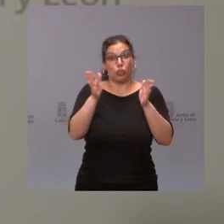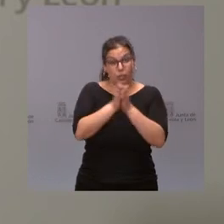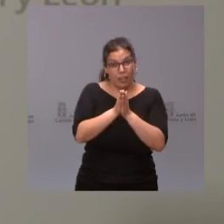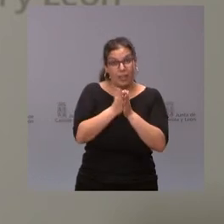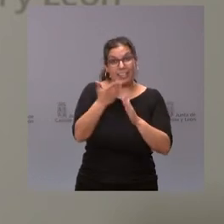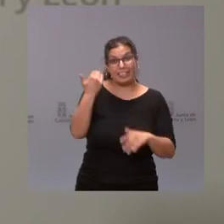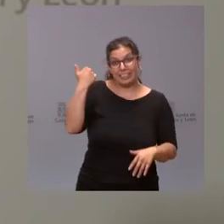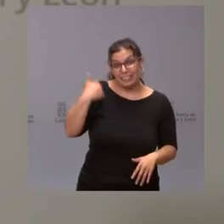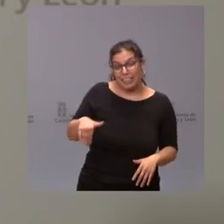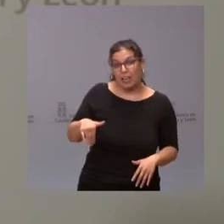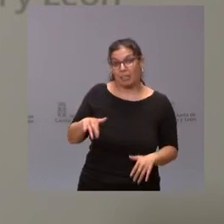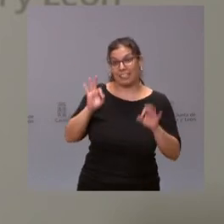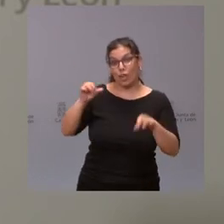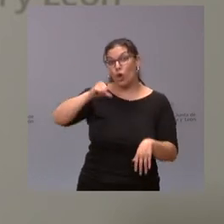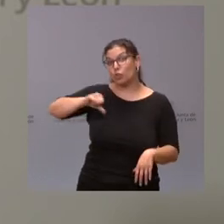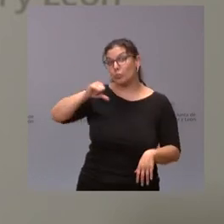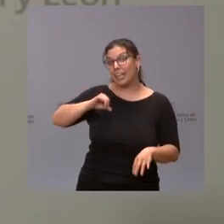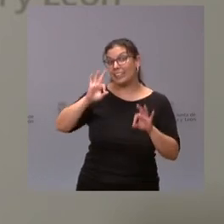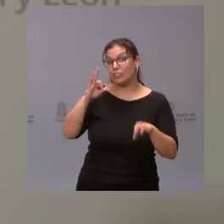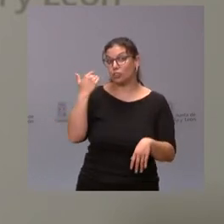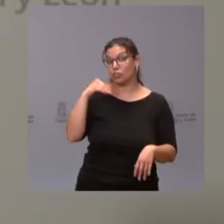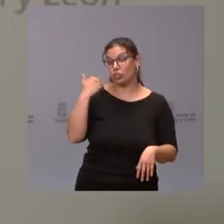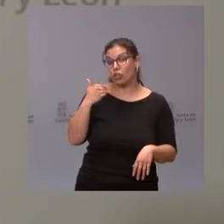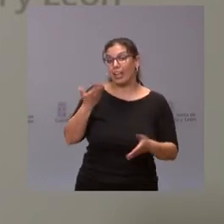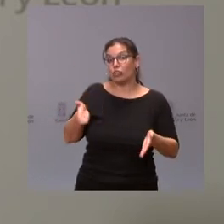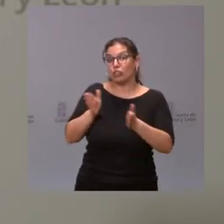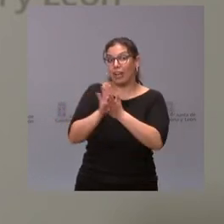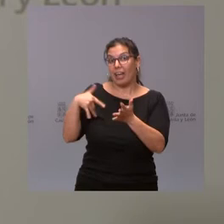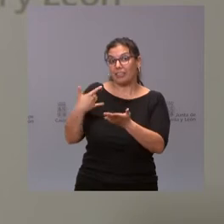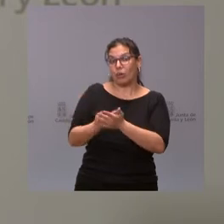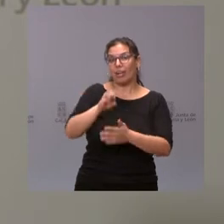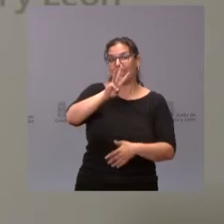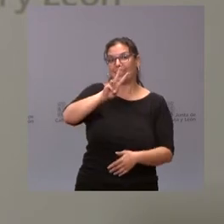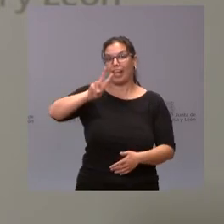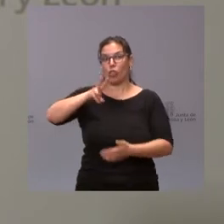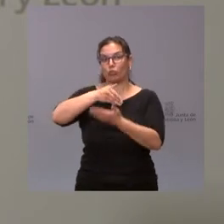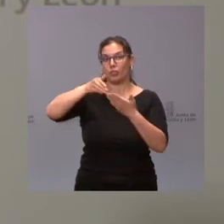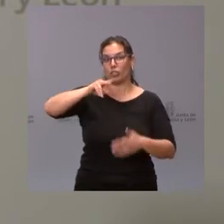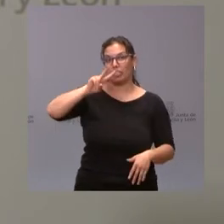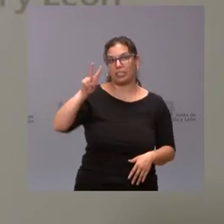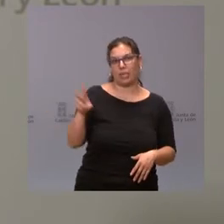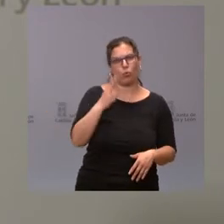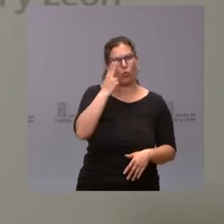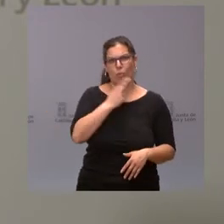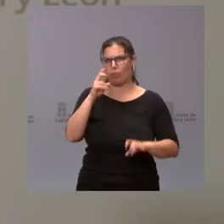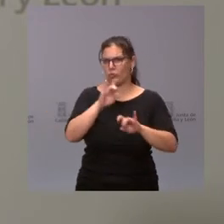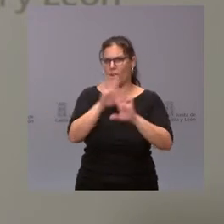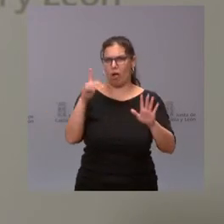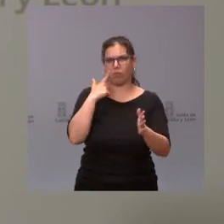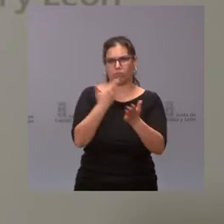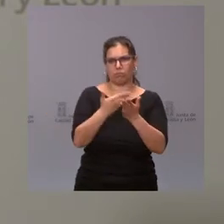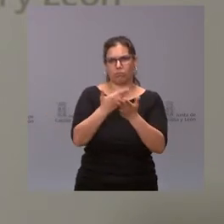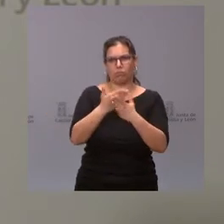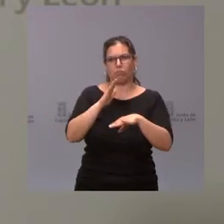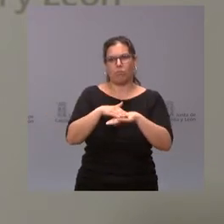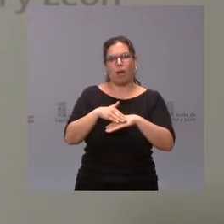dirigidos al Hospital Santa Bárbara de Soria son 32 millones de euros, en un claro compromiso con la salud